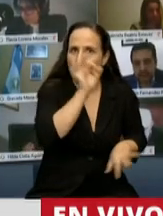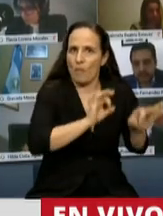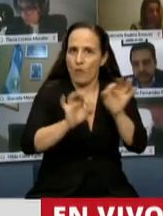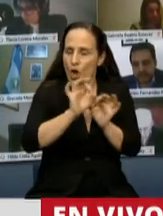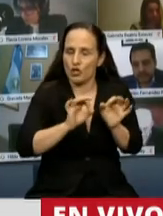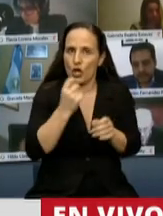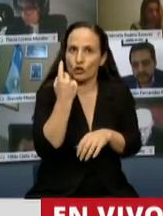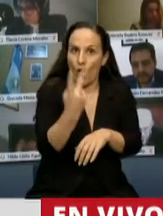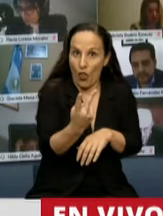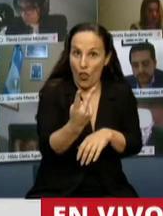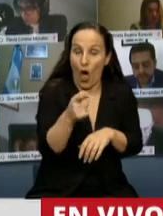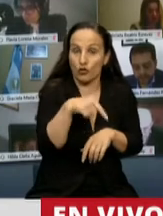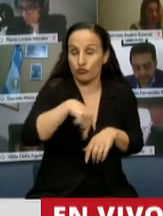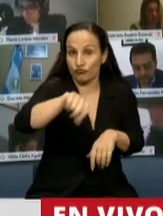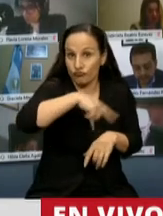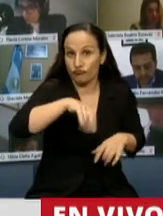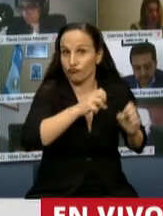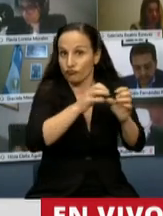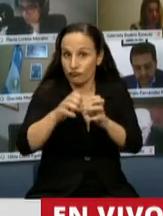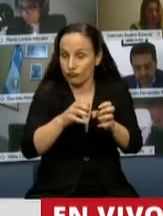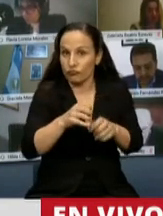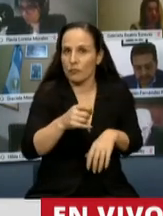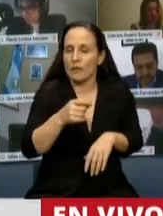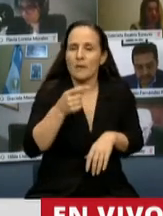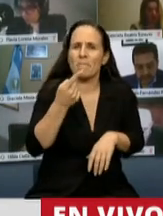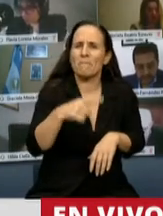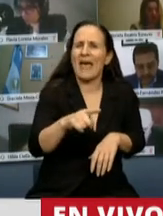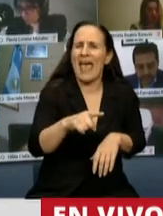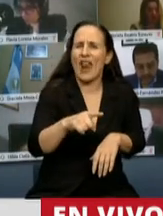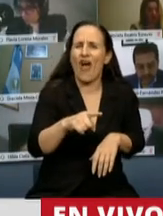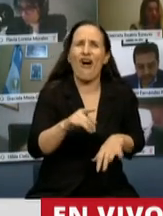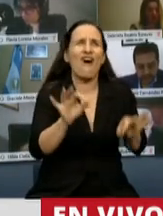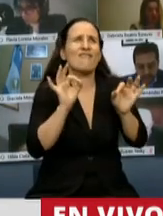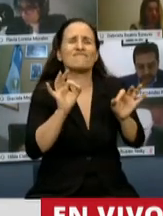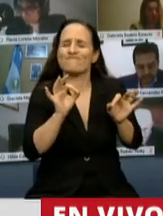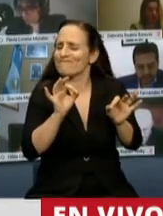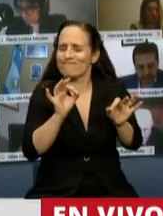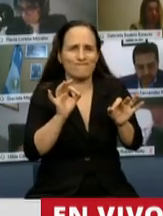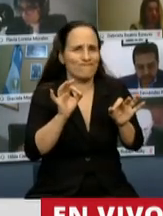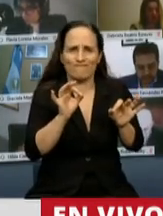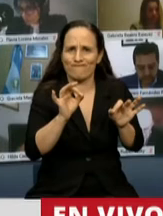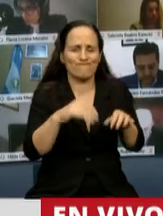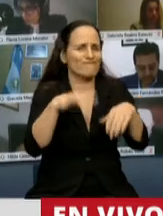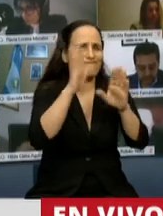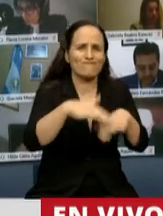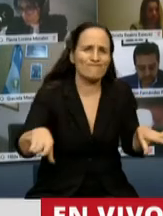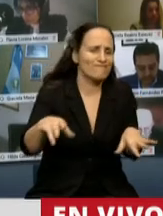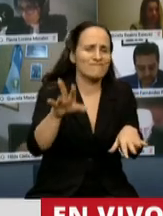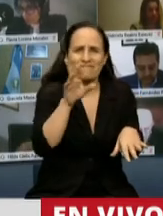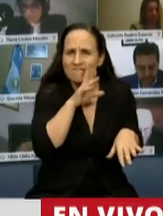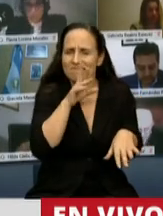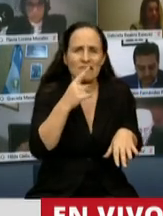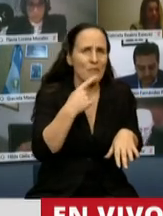vamos a estar tratando, pero son absolutamente insuficientes para el grado de vulnerabilidad que viven las niñas y los niños